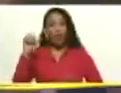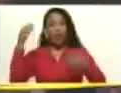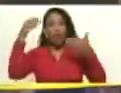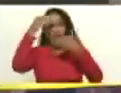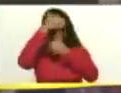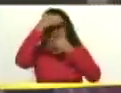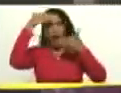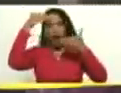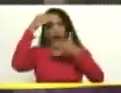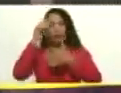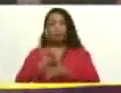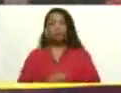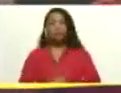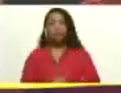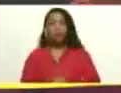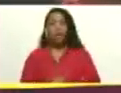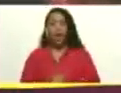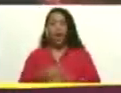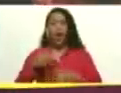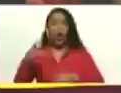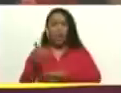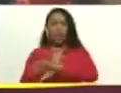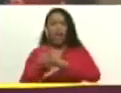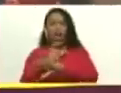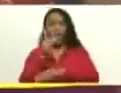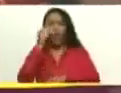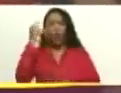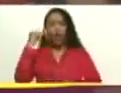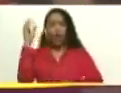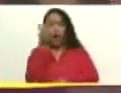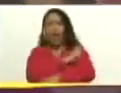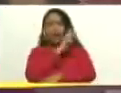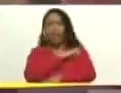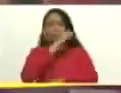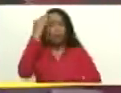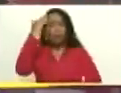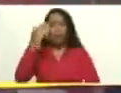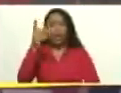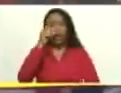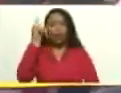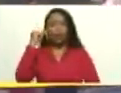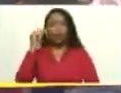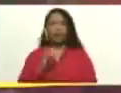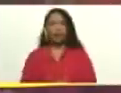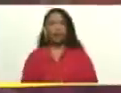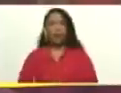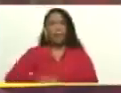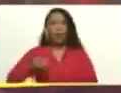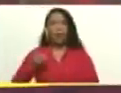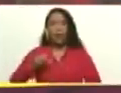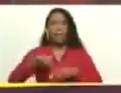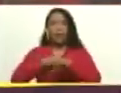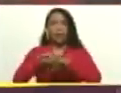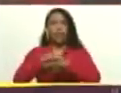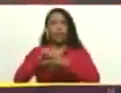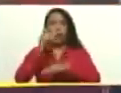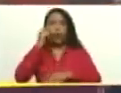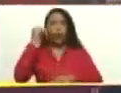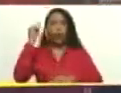Presentes gobernadores, gobernadoras, alcaldes, jefes militares, jefes policiales. Ministros, ministras,